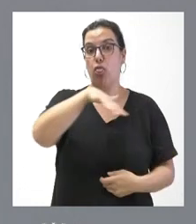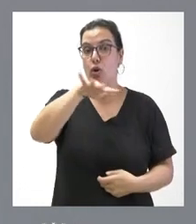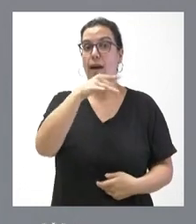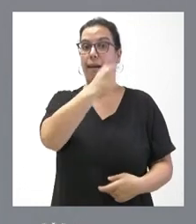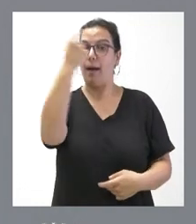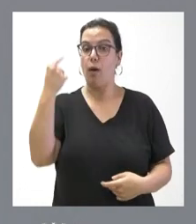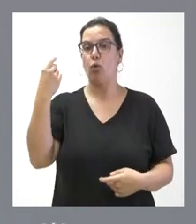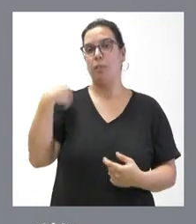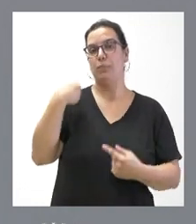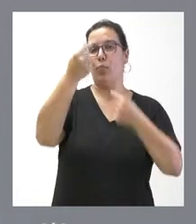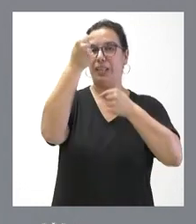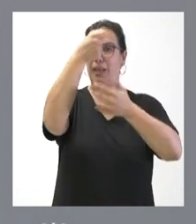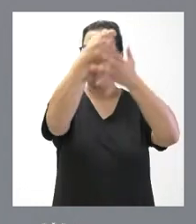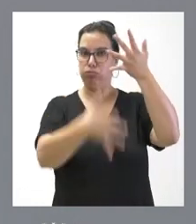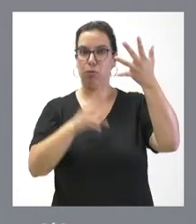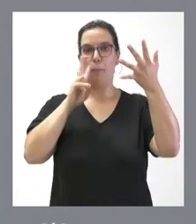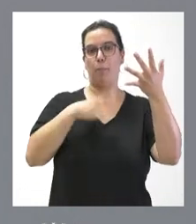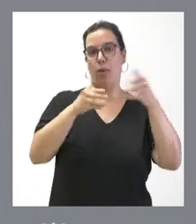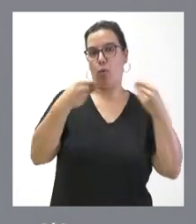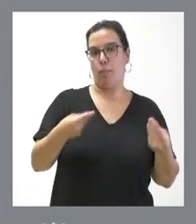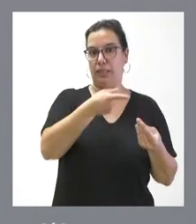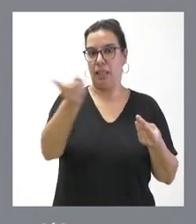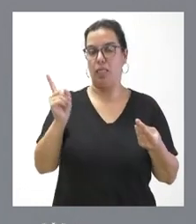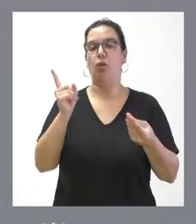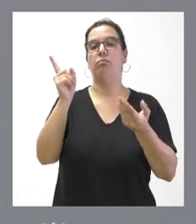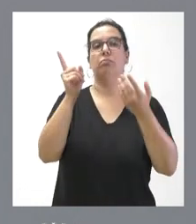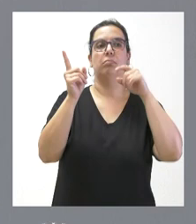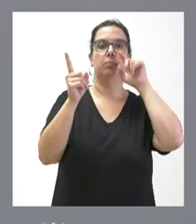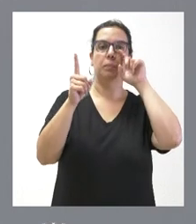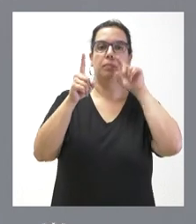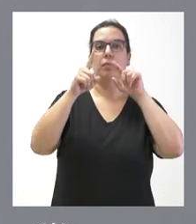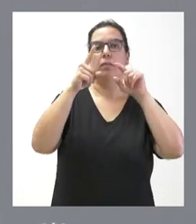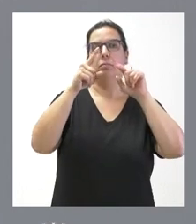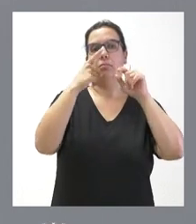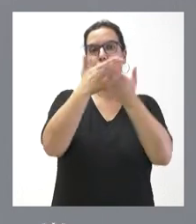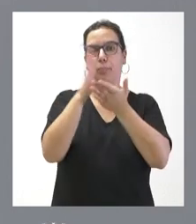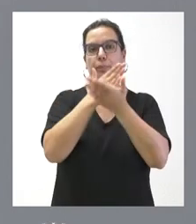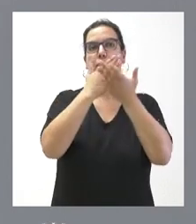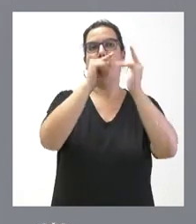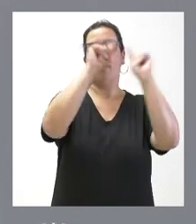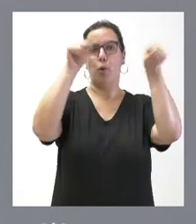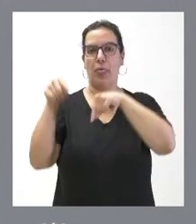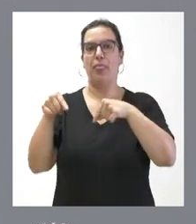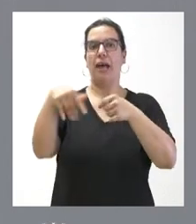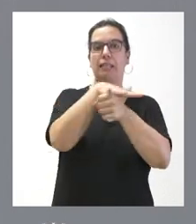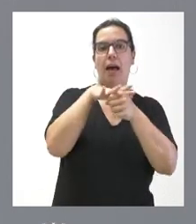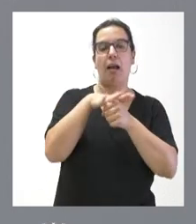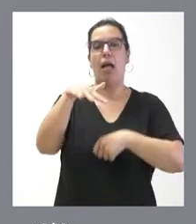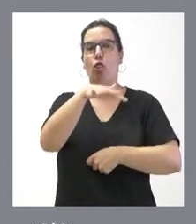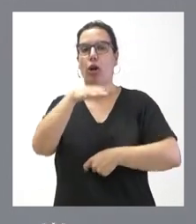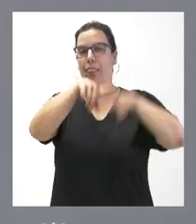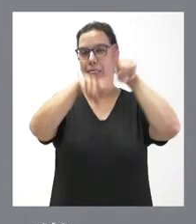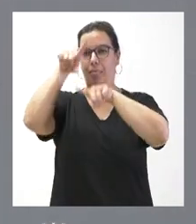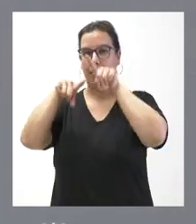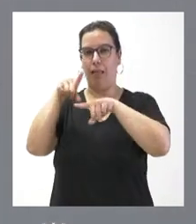que tienen ustedes en la documentación, distinguiendo por provincias, distinguiendo por áreas y por zonas. En general, se